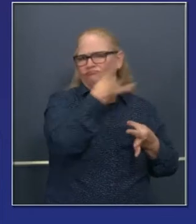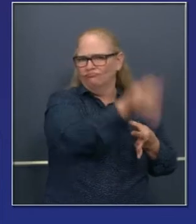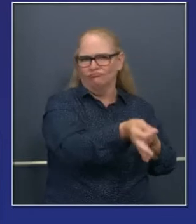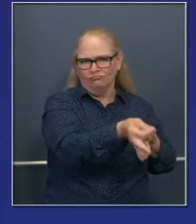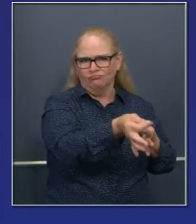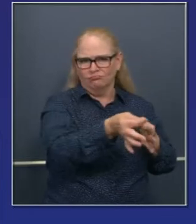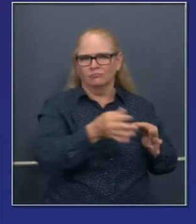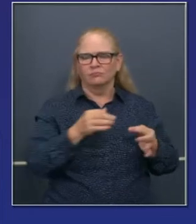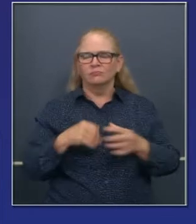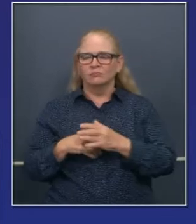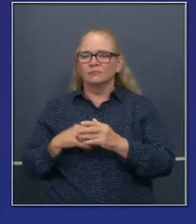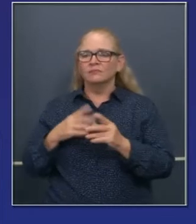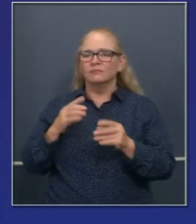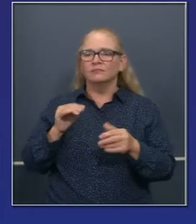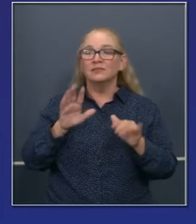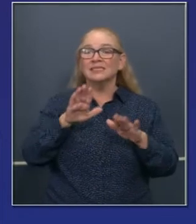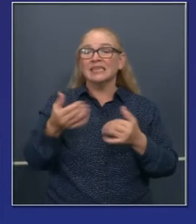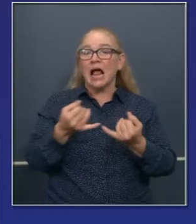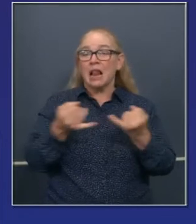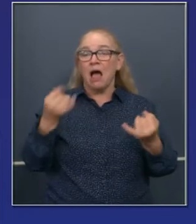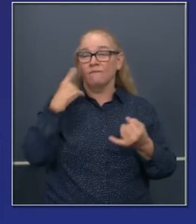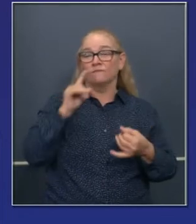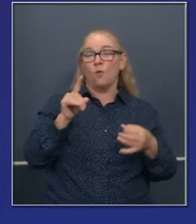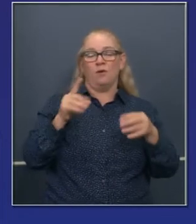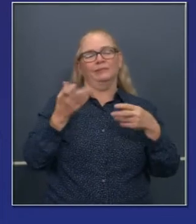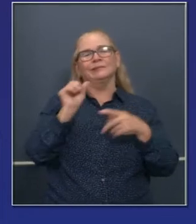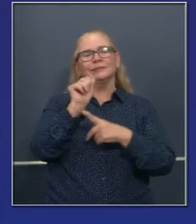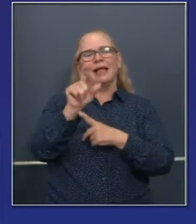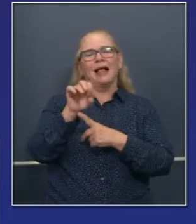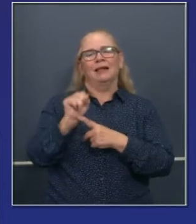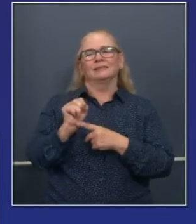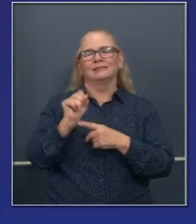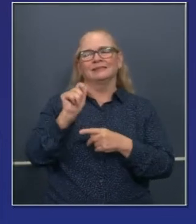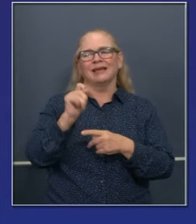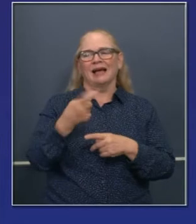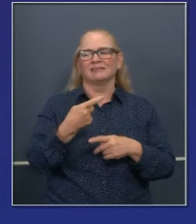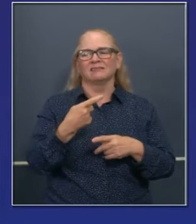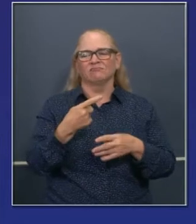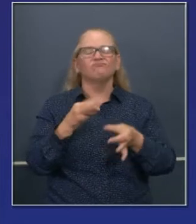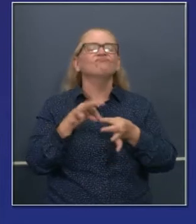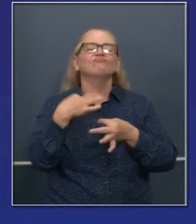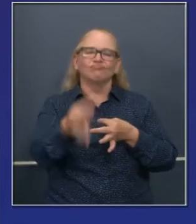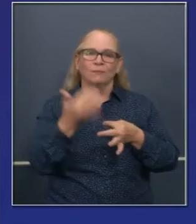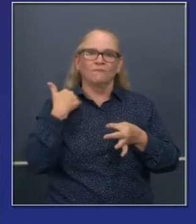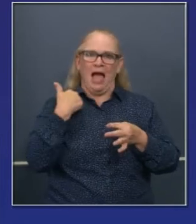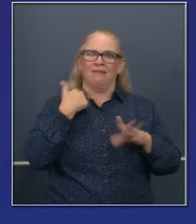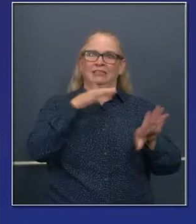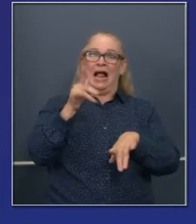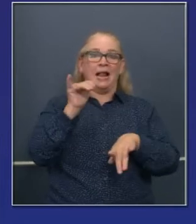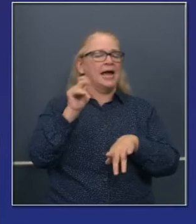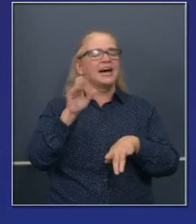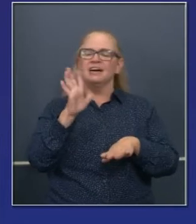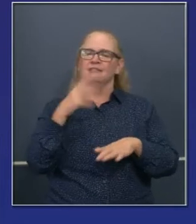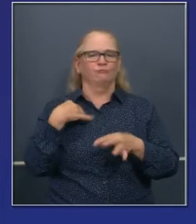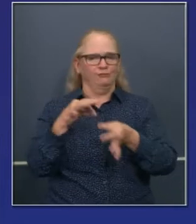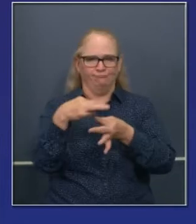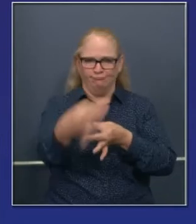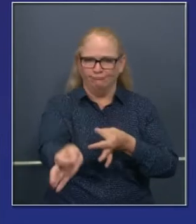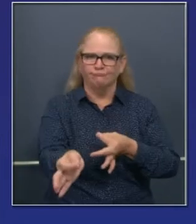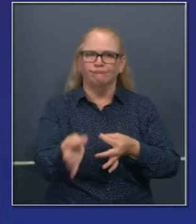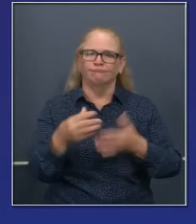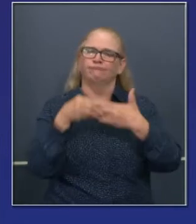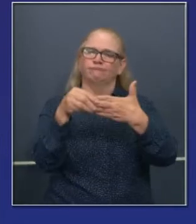Y también hemos extendido las fechas límites para pagos de impuestos de ventas. Asimismo hemos ayudado a apoyar la